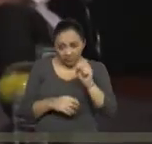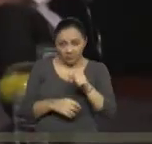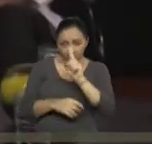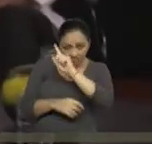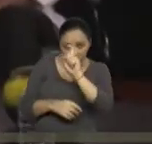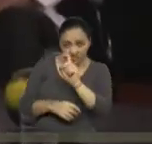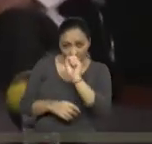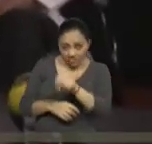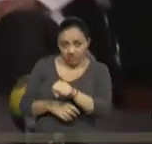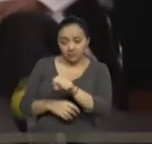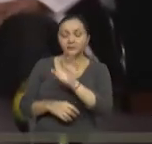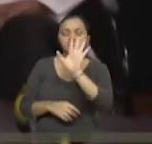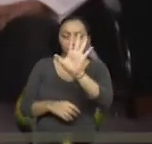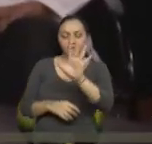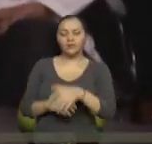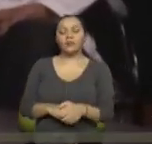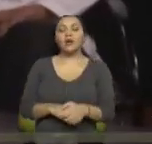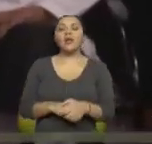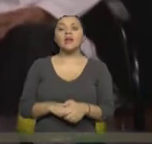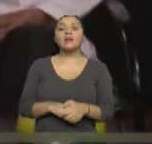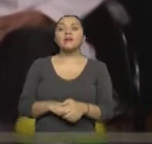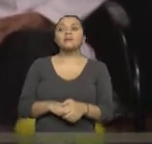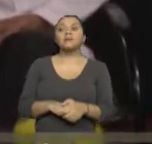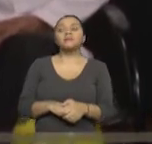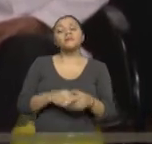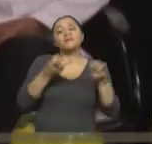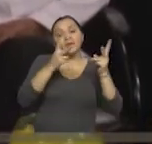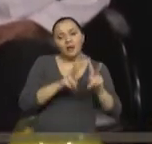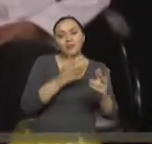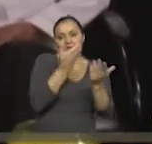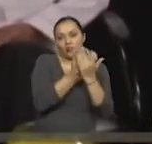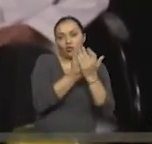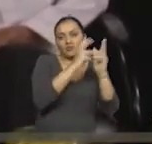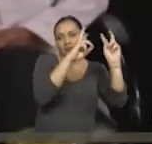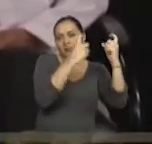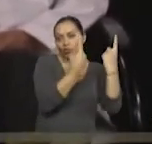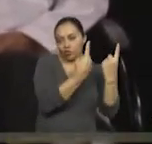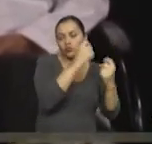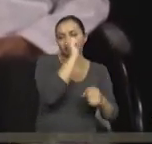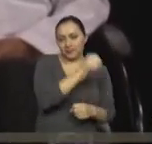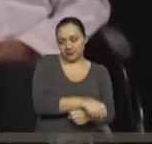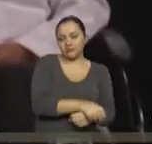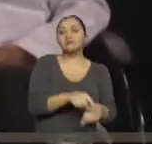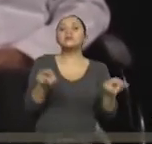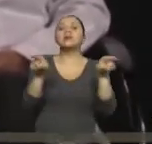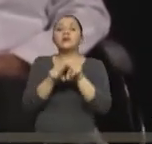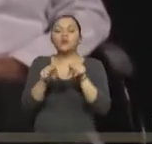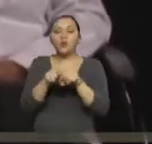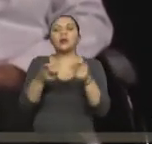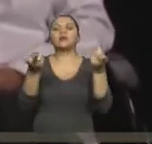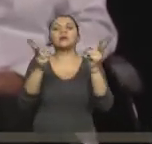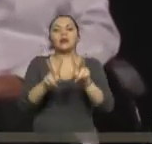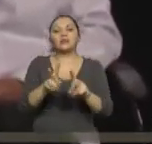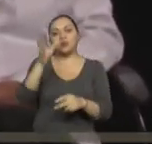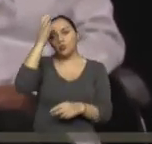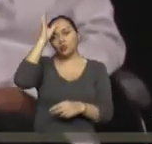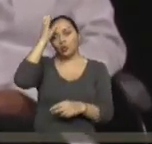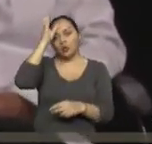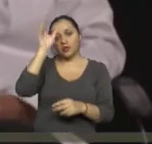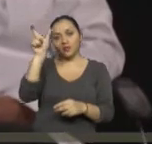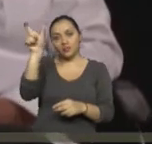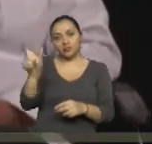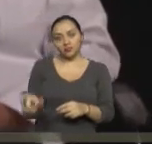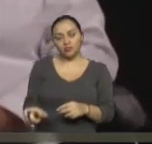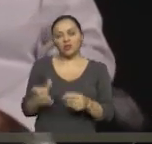en parte, sí la parte de la condición socioeconómica, pero también, como les decía hace un momento, también tiene que ver con el nivel cultural que tiene la